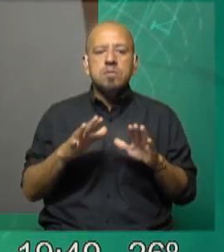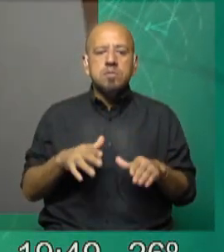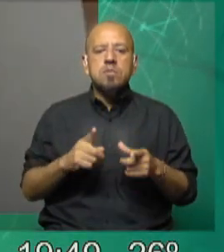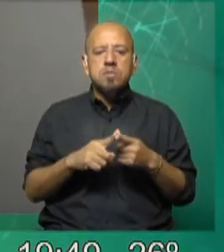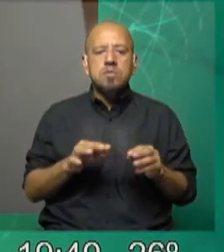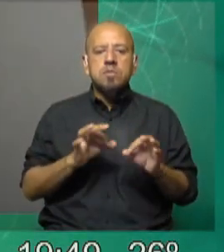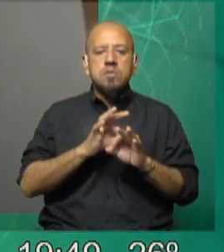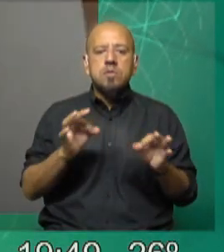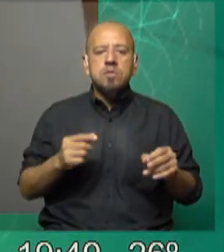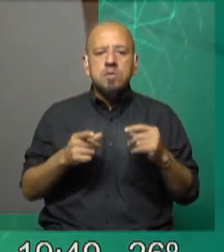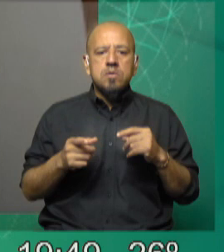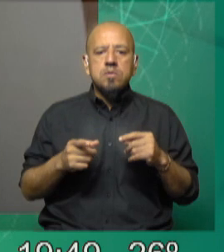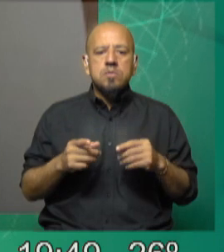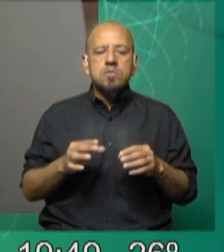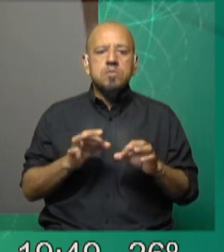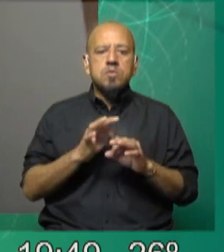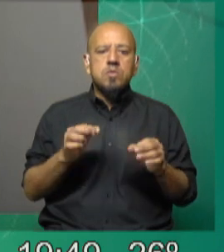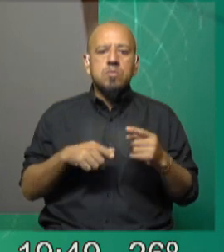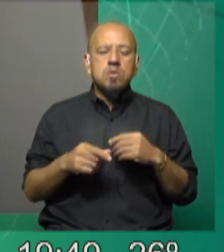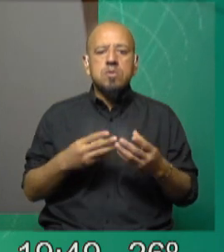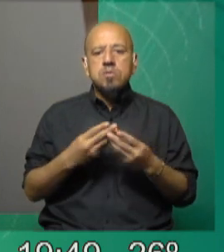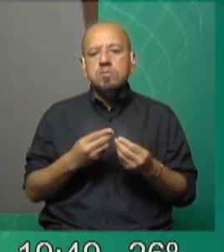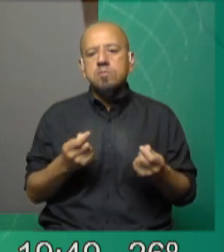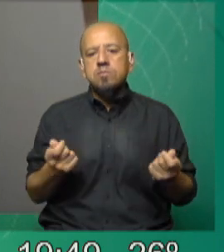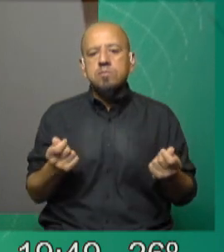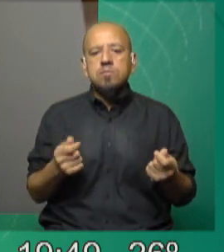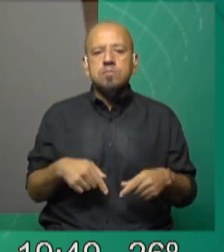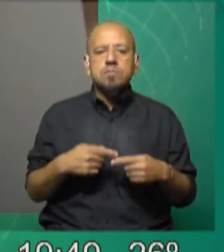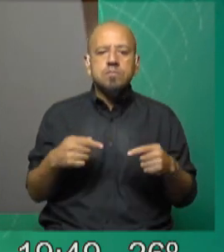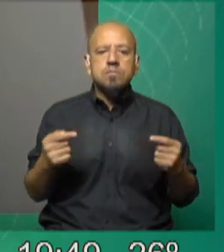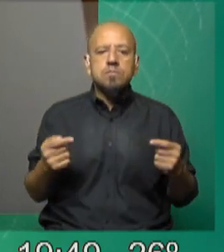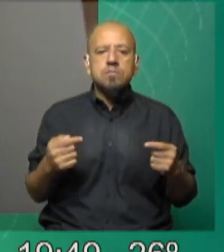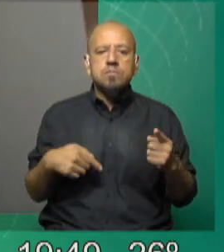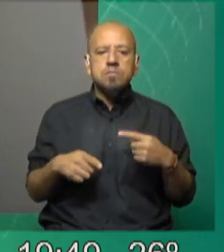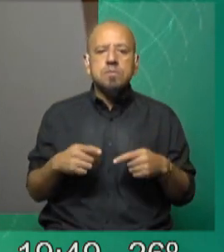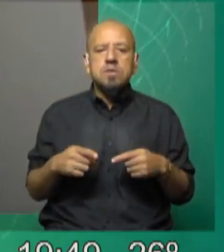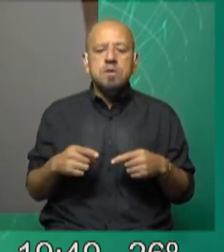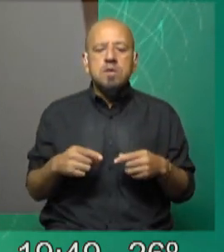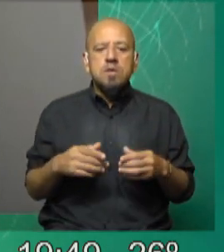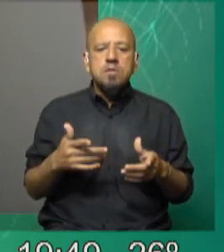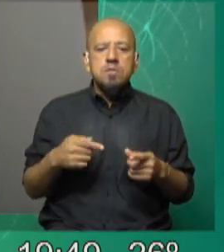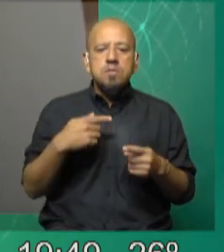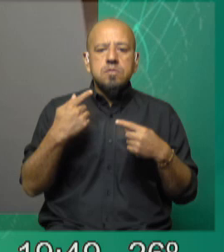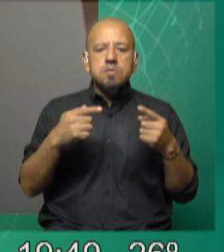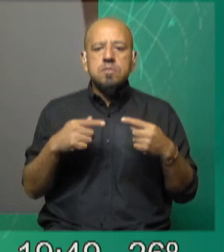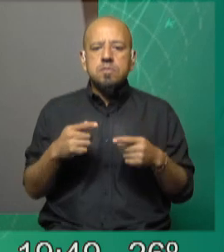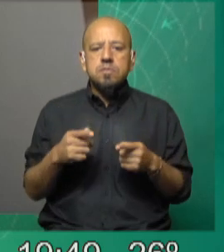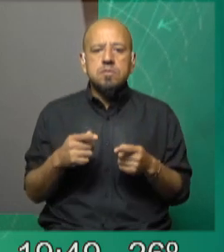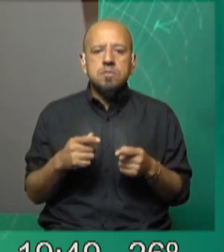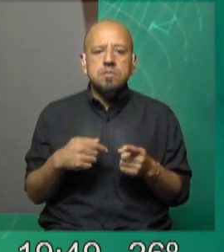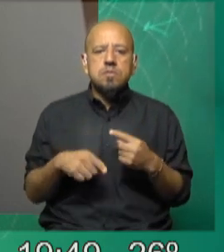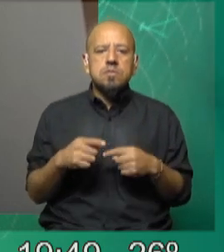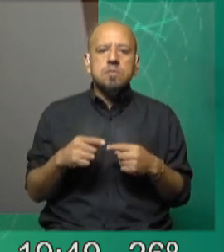o cuando también la playa se empieza a degradar por, bueno, por un montón de factores que tienen que ver con distintas intervenciones.